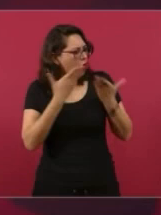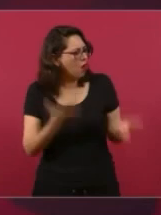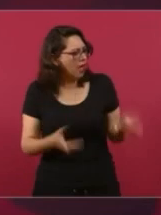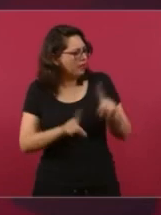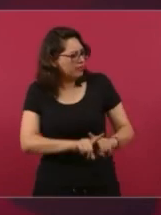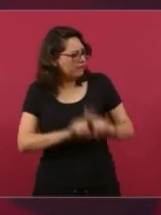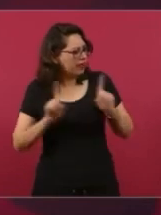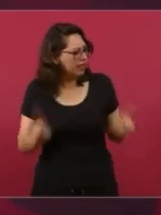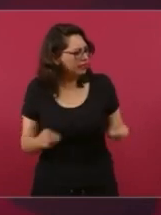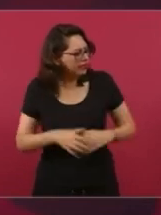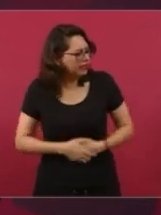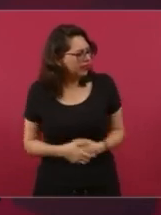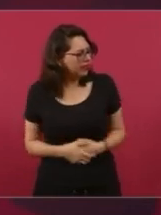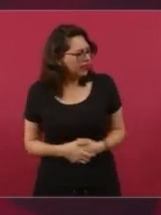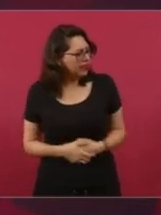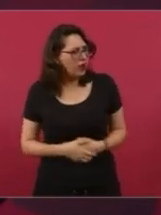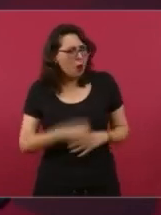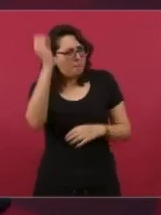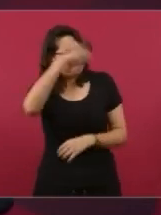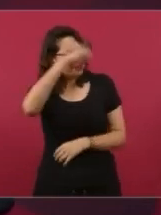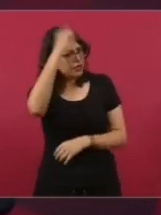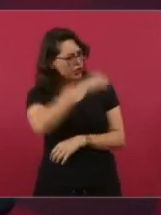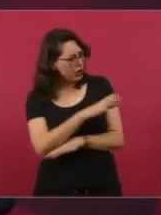Bueno, esto que expresa.